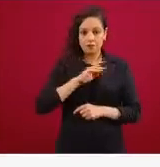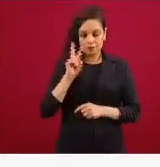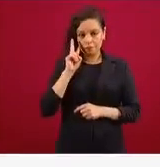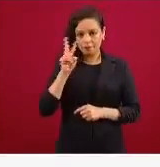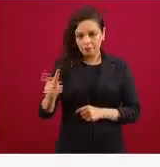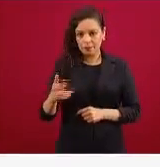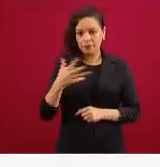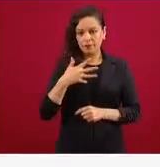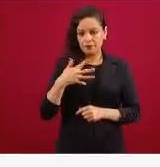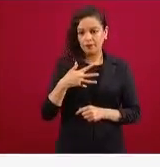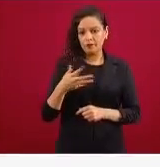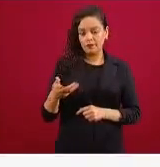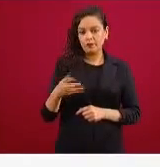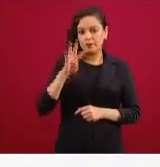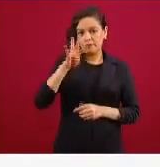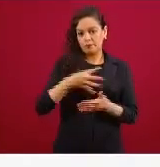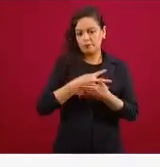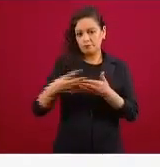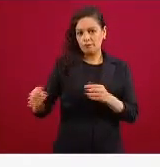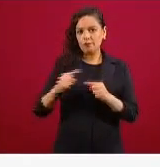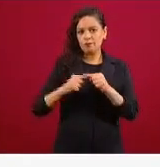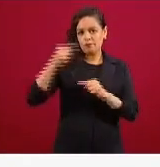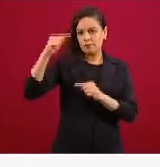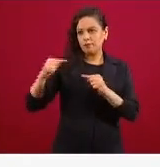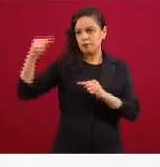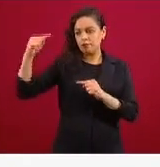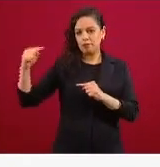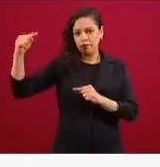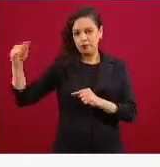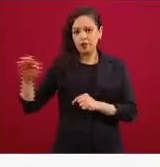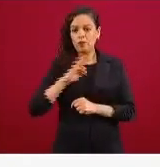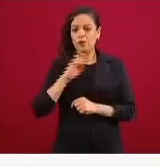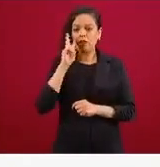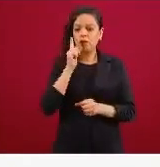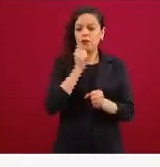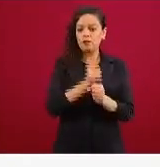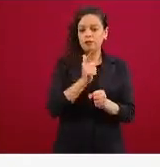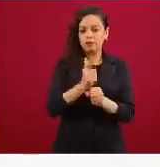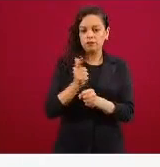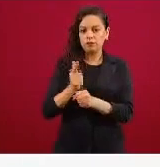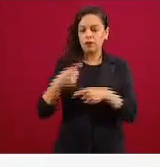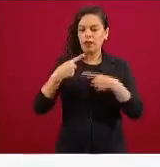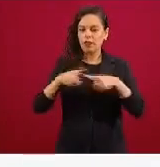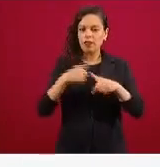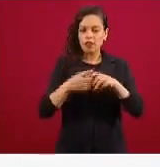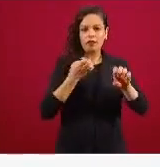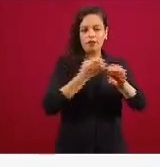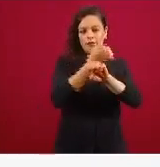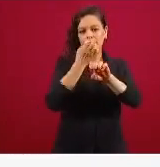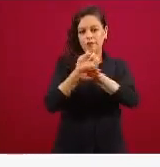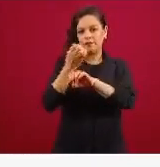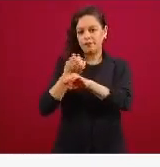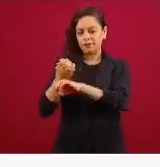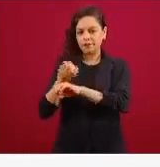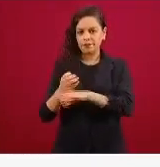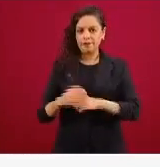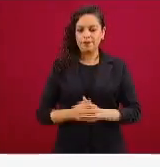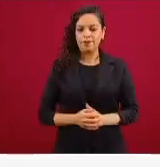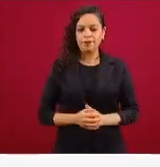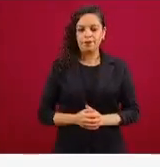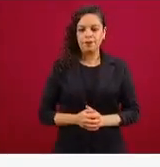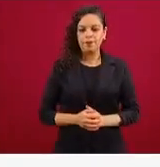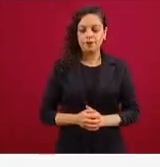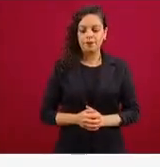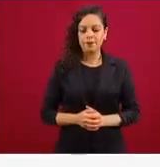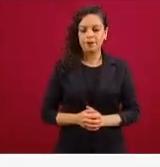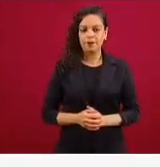gráfica de barras, donde se ve de manera más clara el número de casos identificados en cada una de las entidades federativas. Recordar, y esto